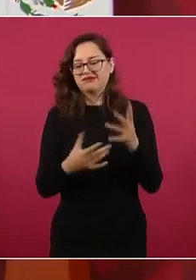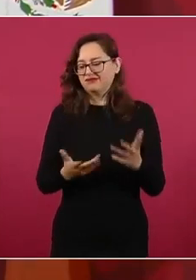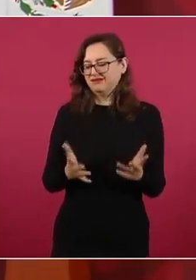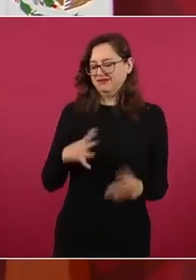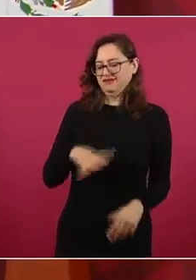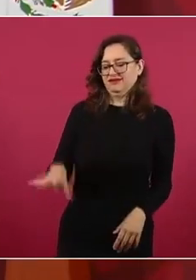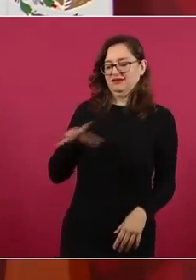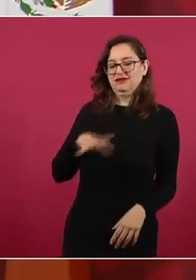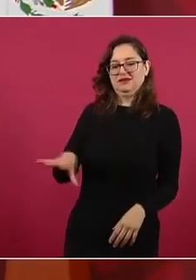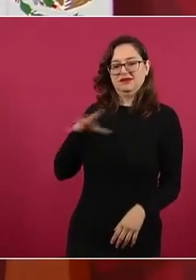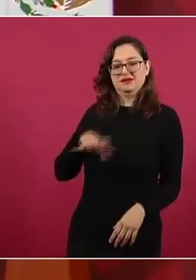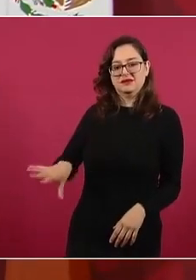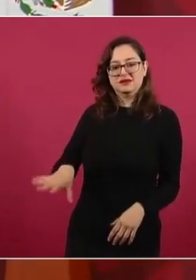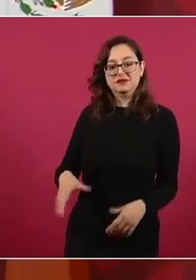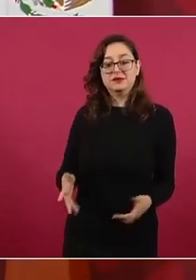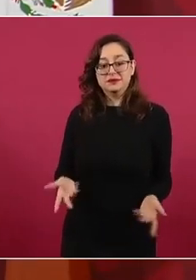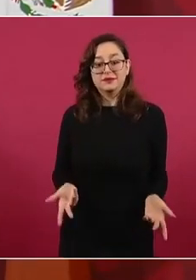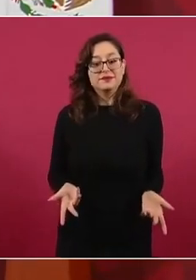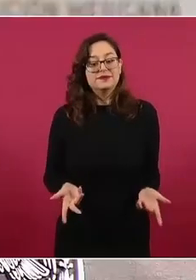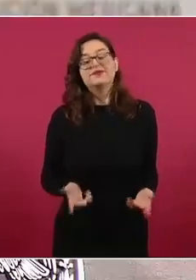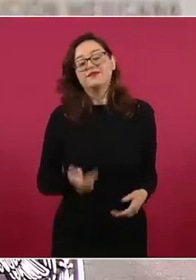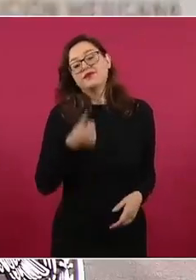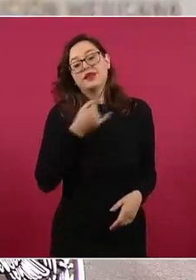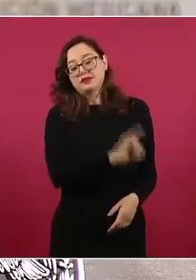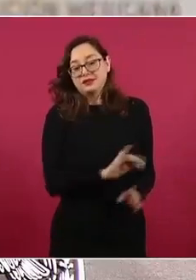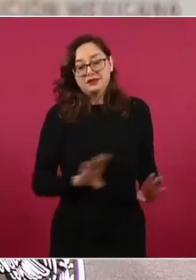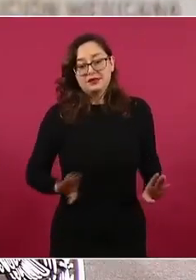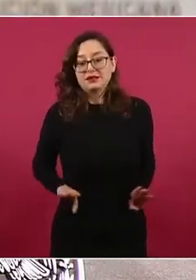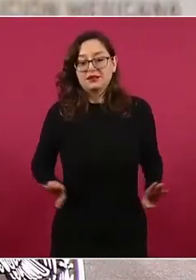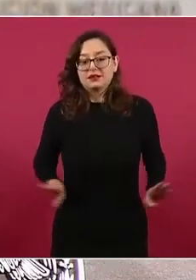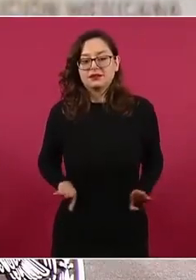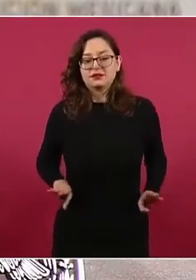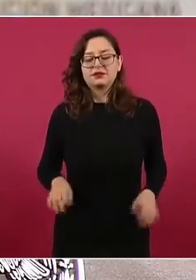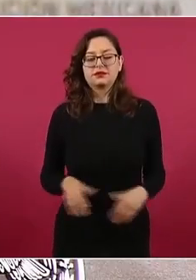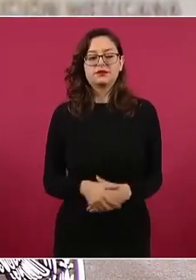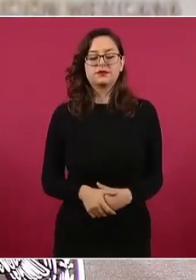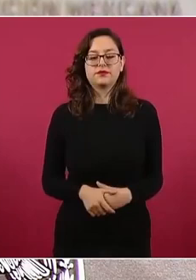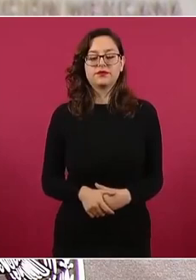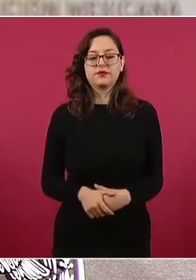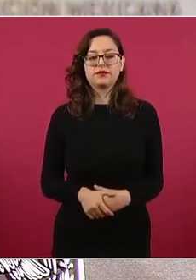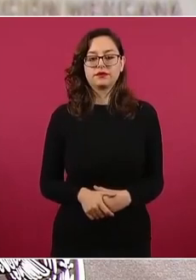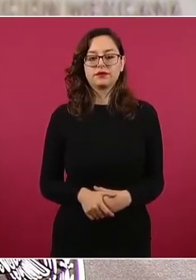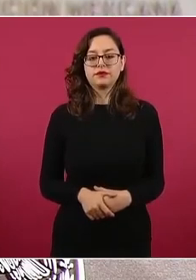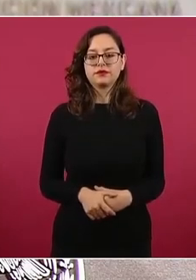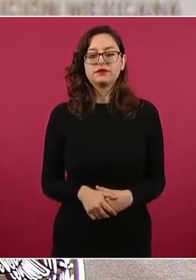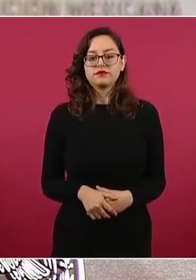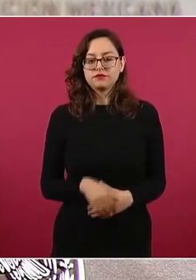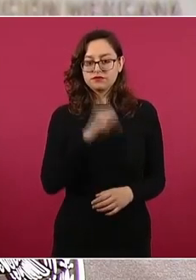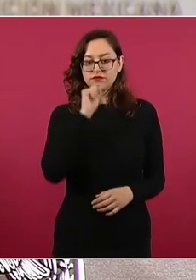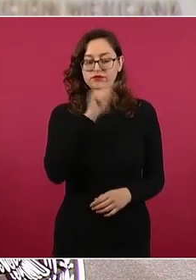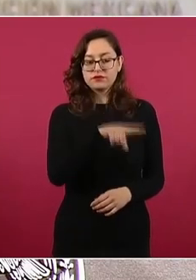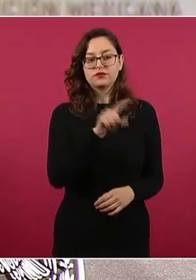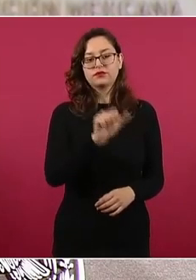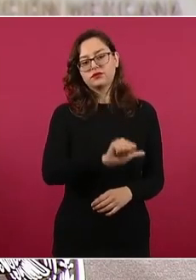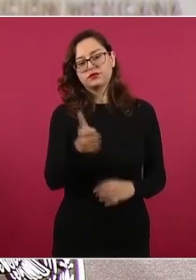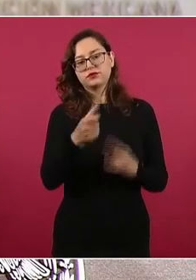Y hay otra anécdota también que no es apuntes pero que tiene que ver con lo mismo.